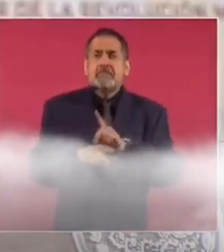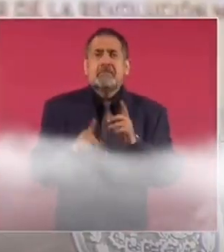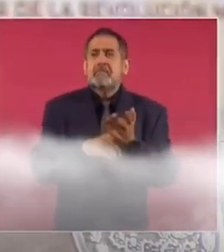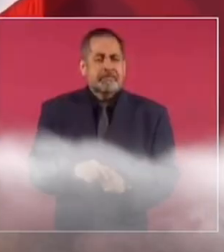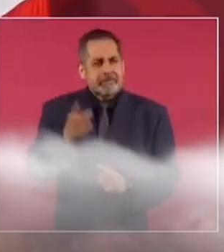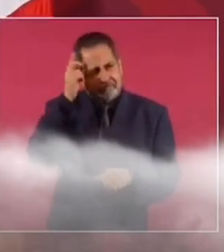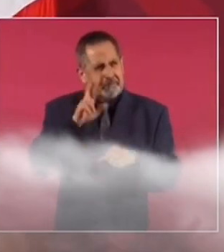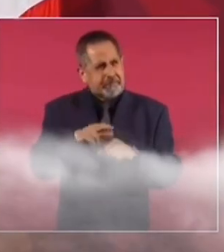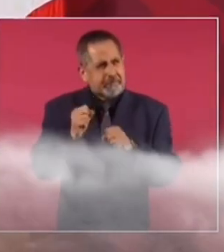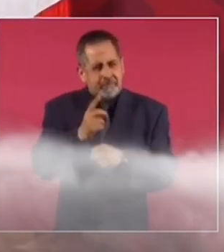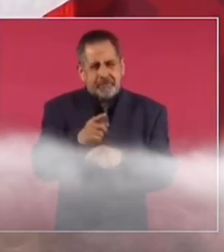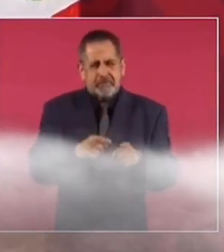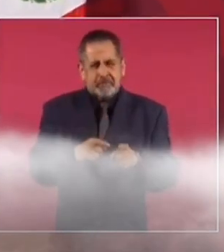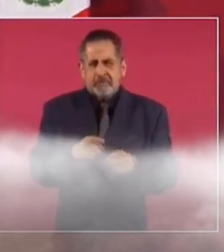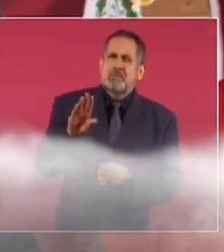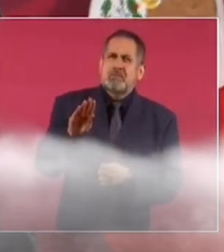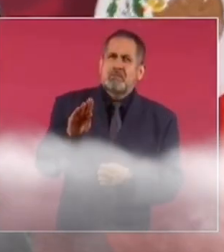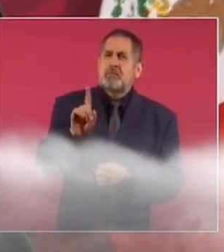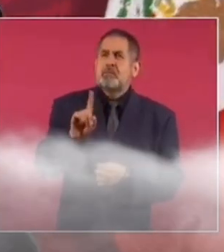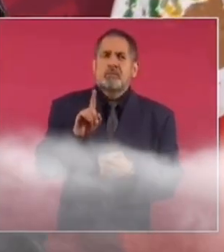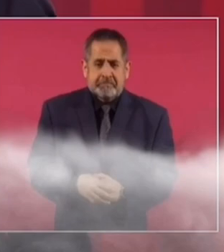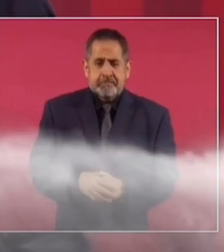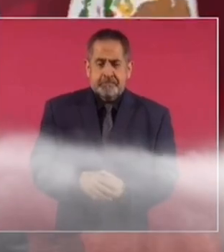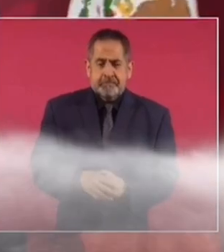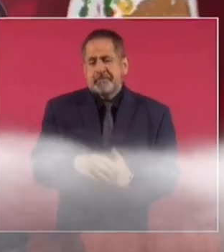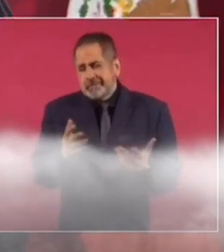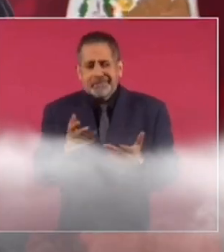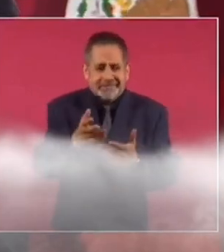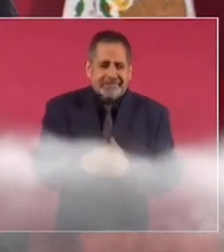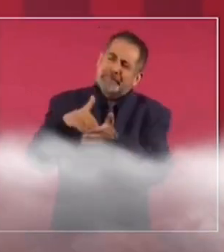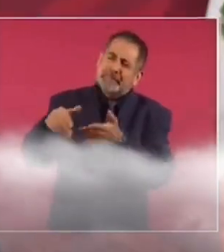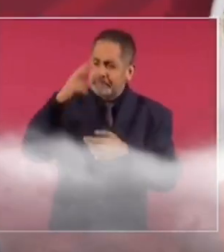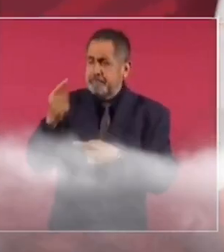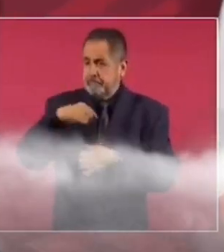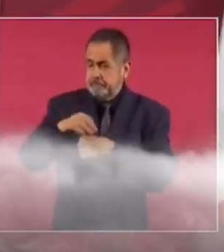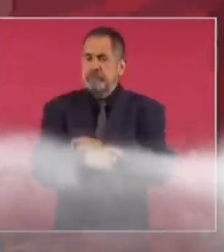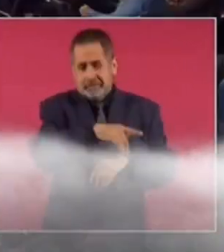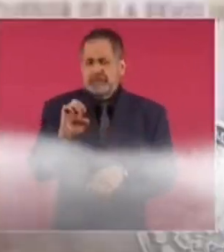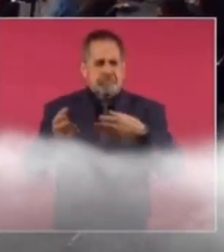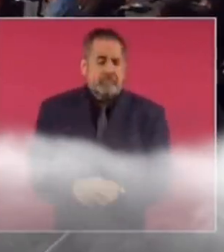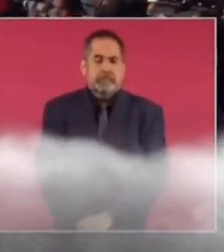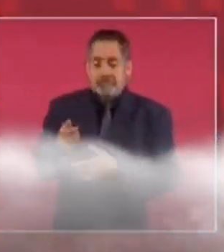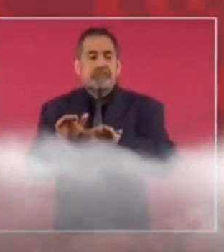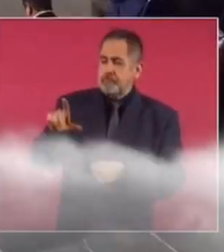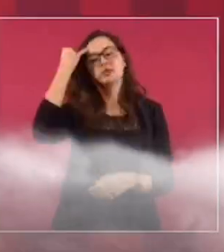antes de eso, 1977. Entonces, ¿cómo hacer lo mismo?